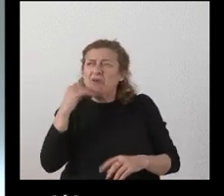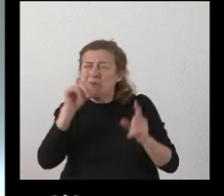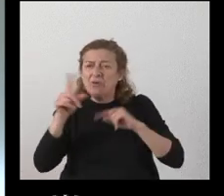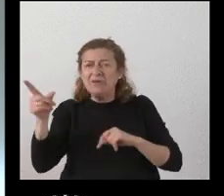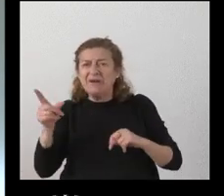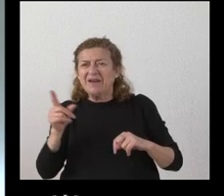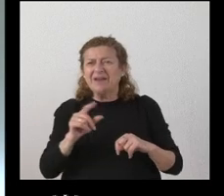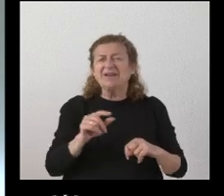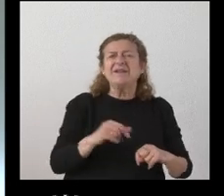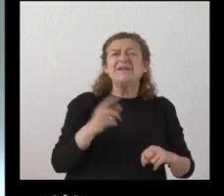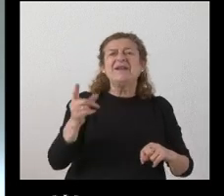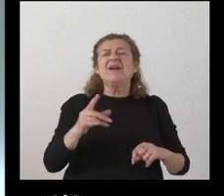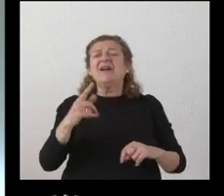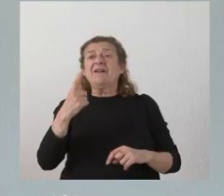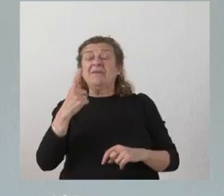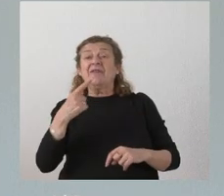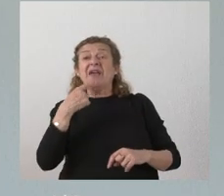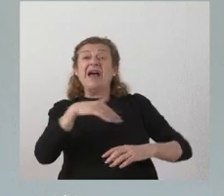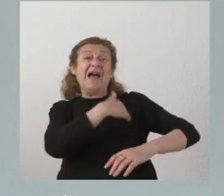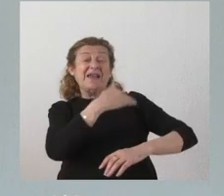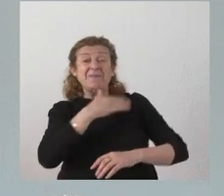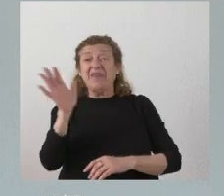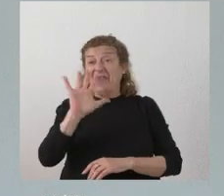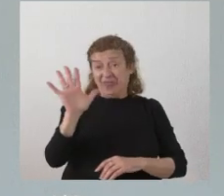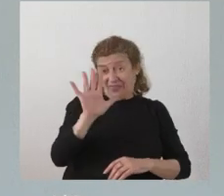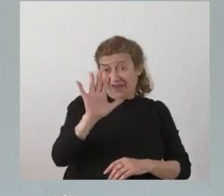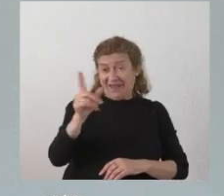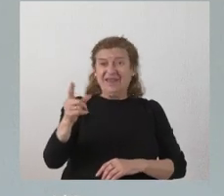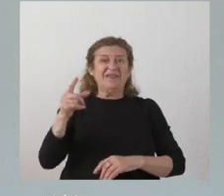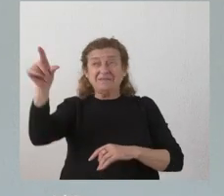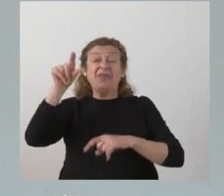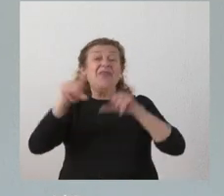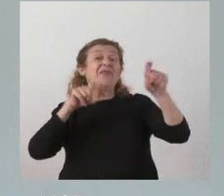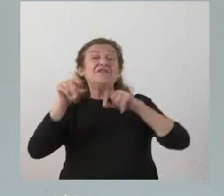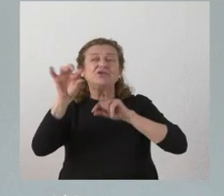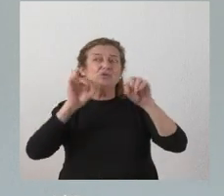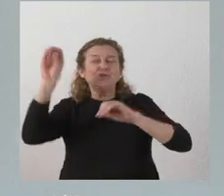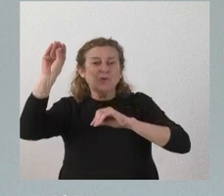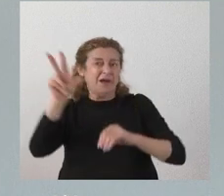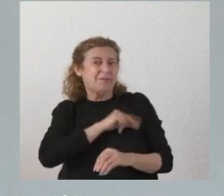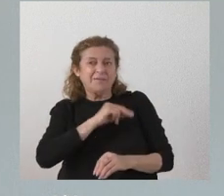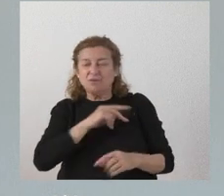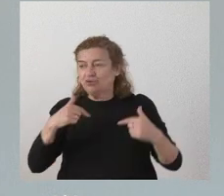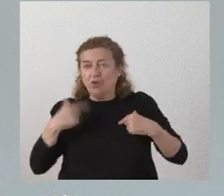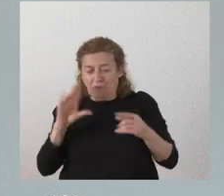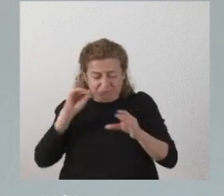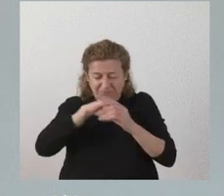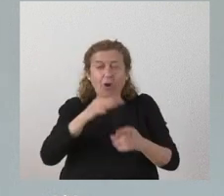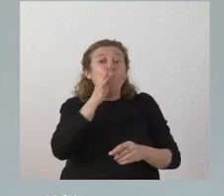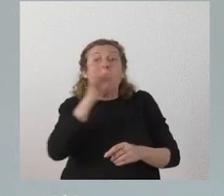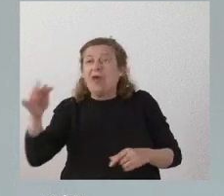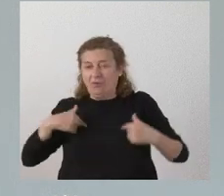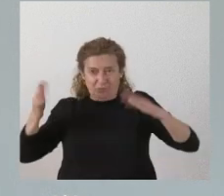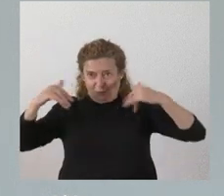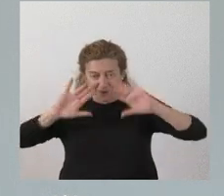Pues lo organiza la academia de cine son la academia de cine quien decide los premios y nosotros no formamos parte del jurado y por tanto nosotros